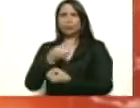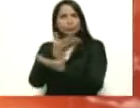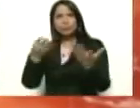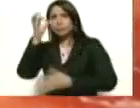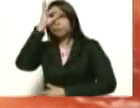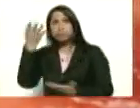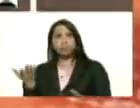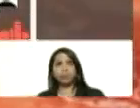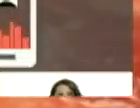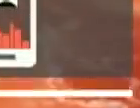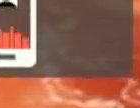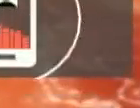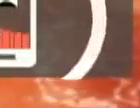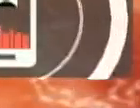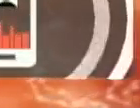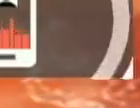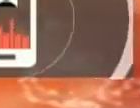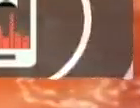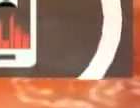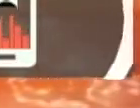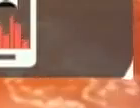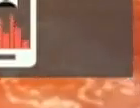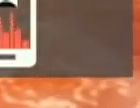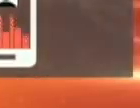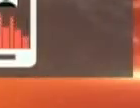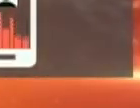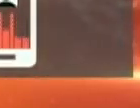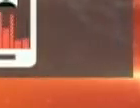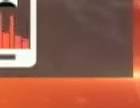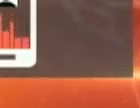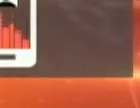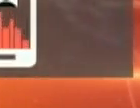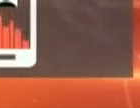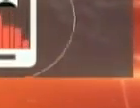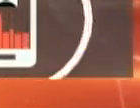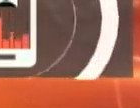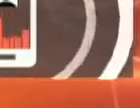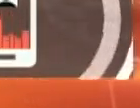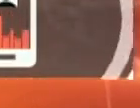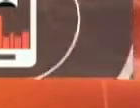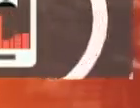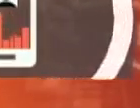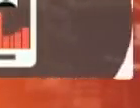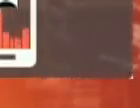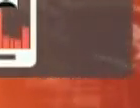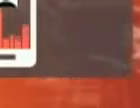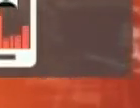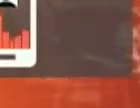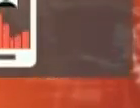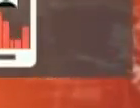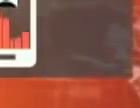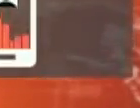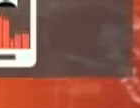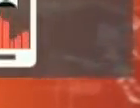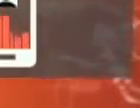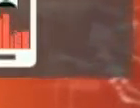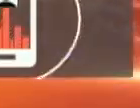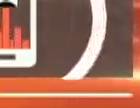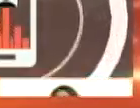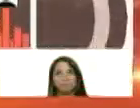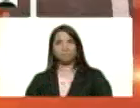no puede ser porque inclusive yo veo un grupo de muchachos de 12, 14 años y digo, ¿dónde están los padres? ¿dónde está la madre?